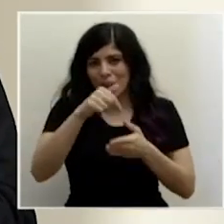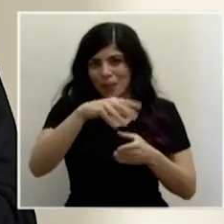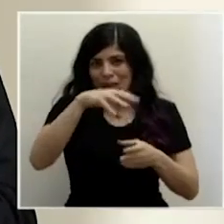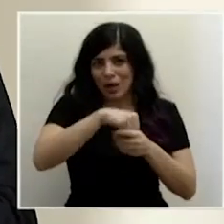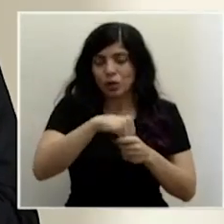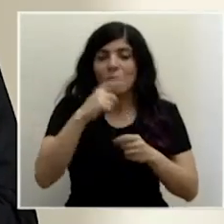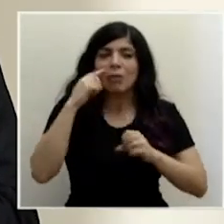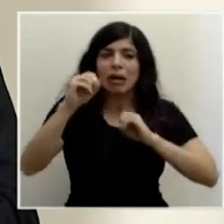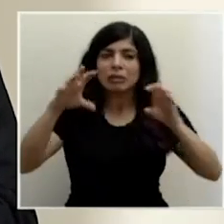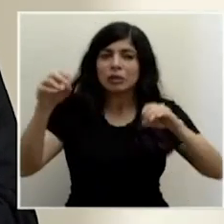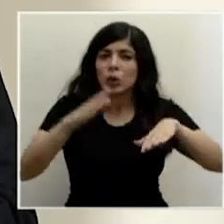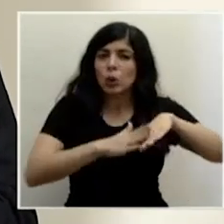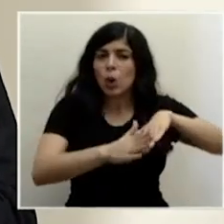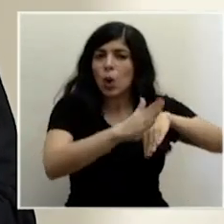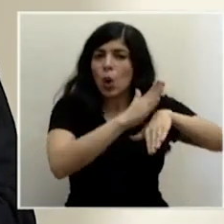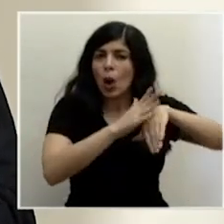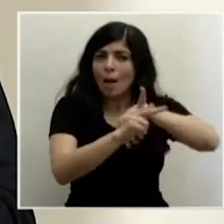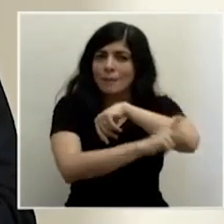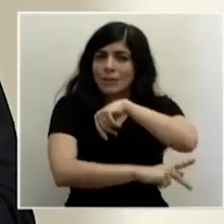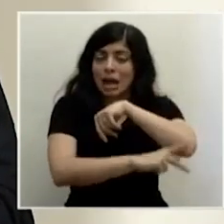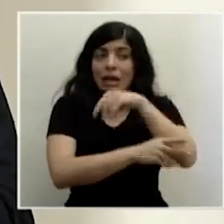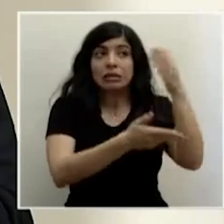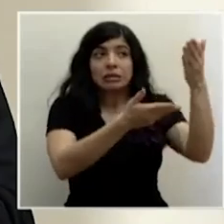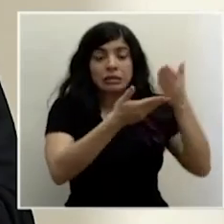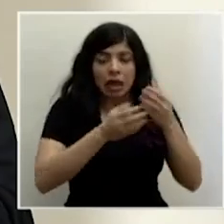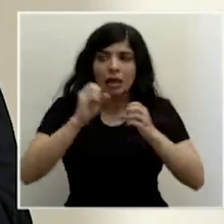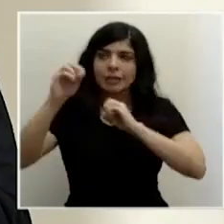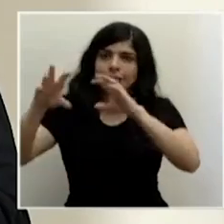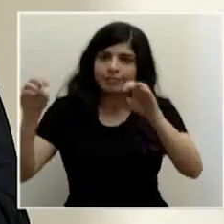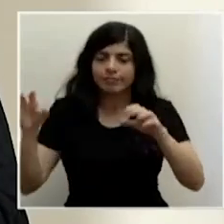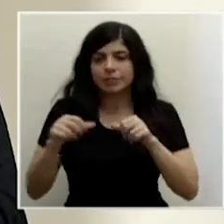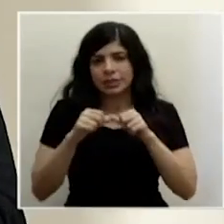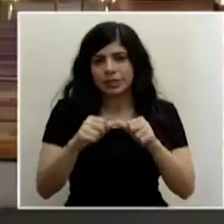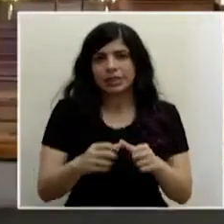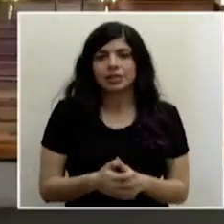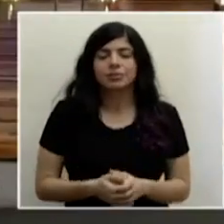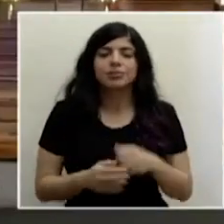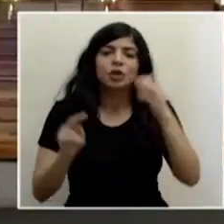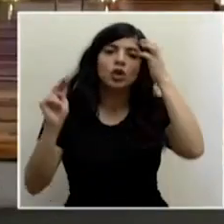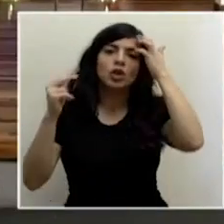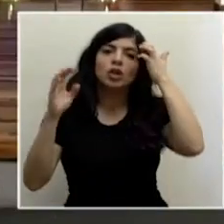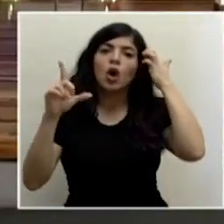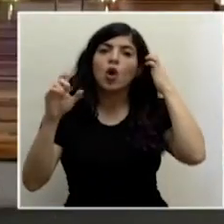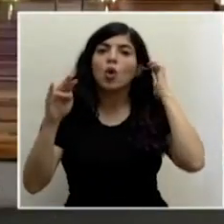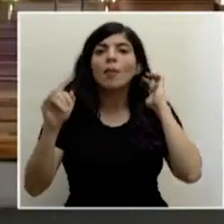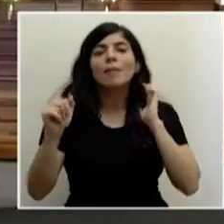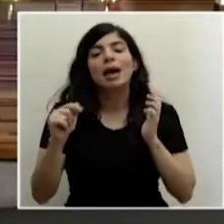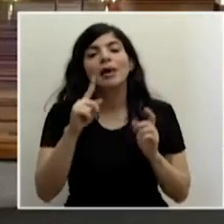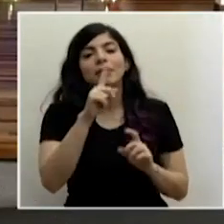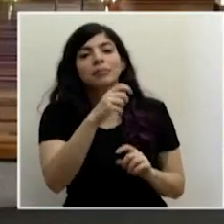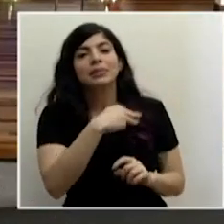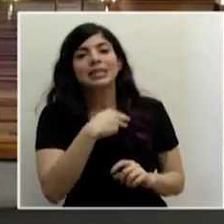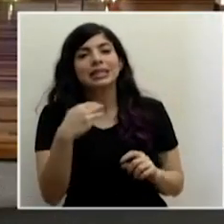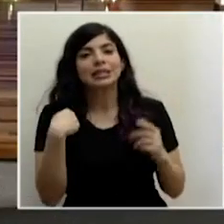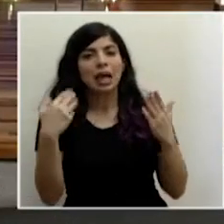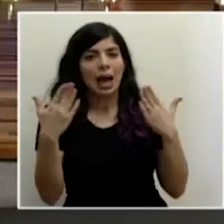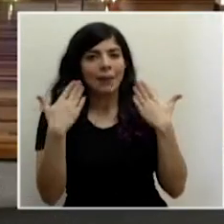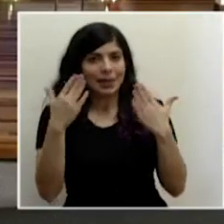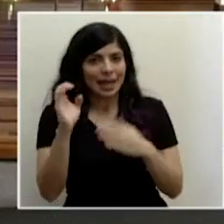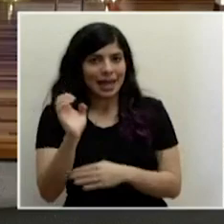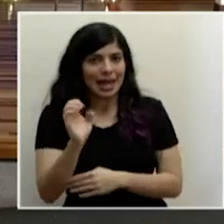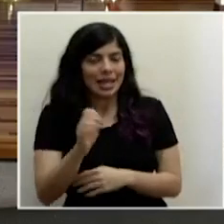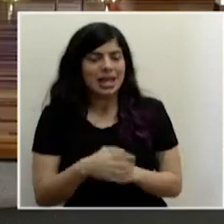largo y ancho del país y conforme vayan llegando las vamos a ir distribuyendo. Noticias Colombia para el Ministro de Ambiente y Energía.